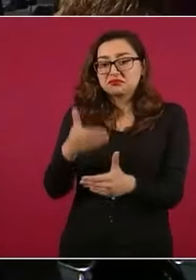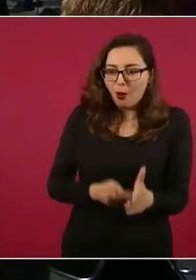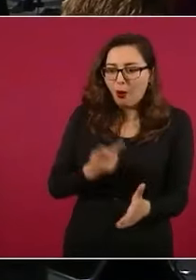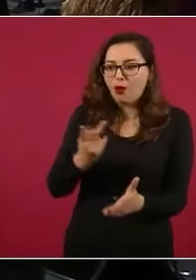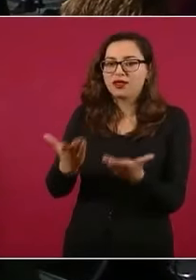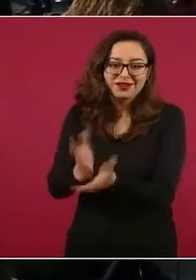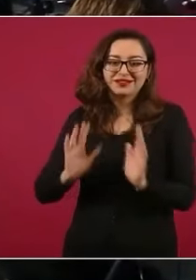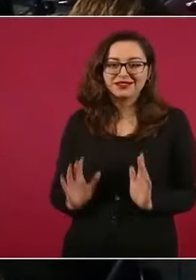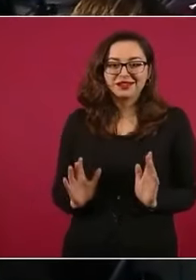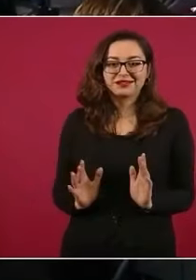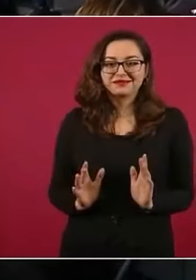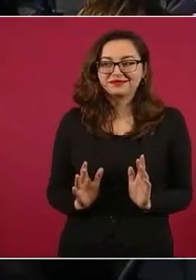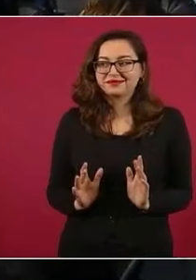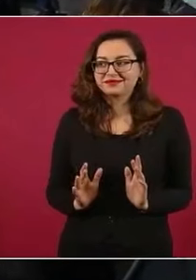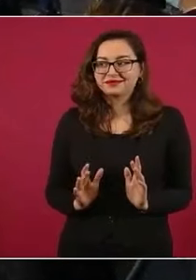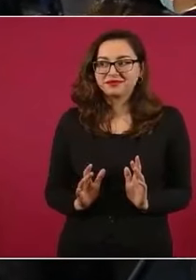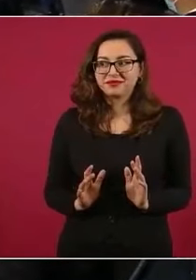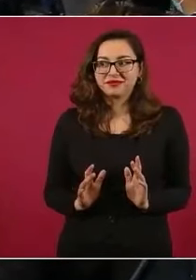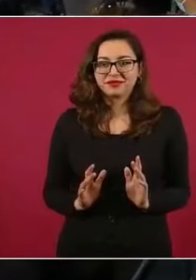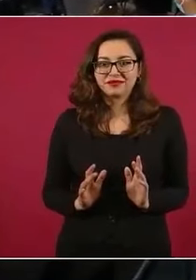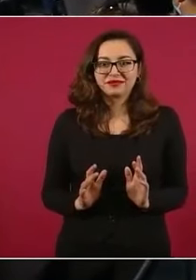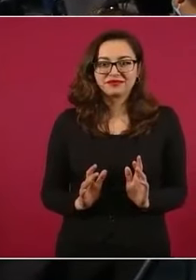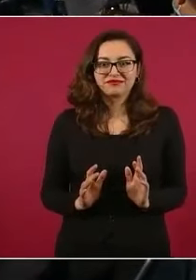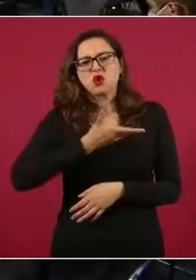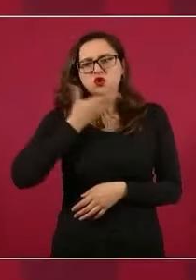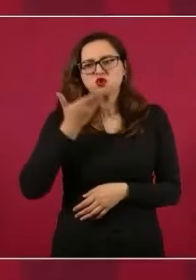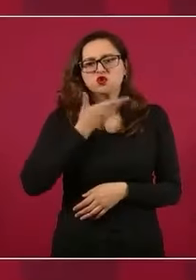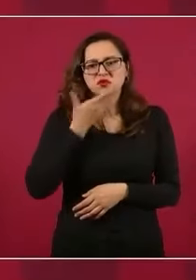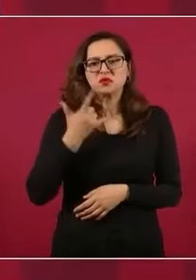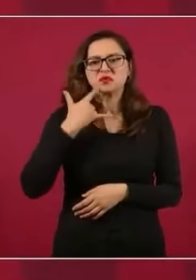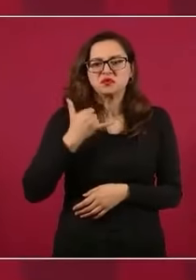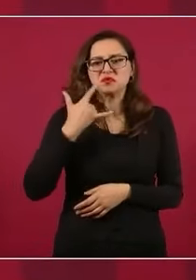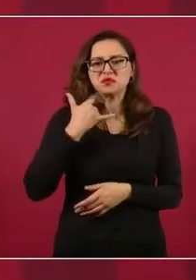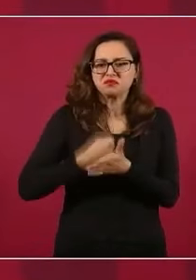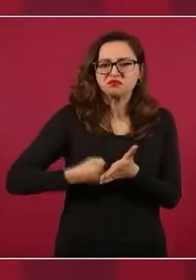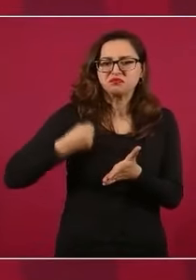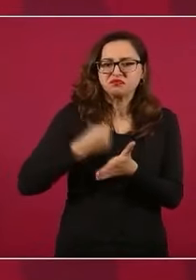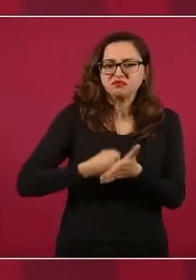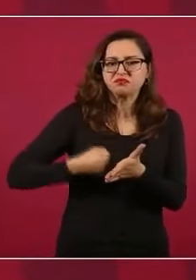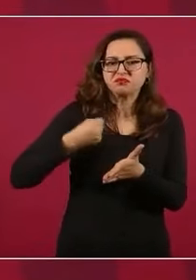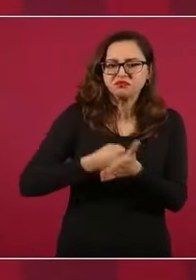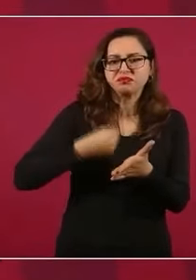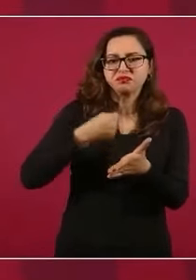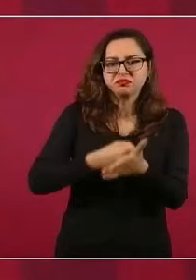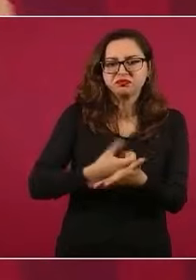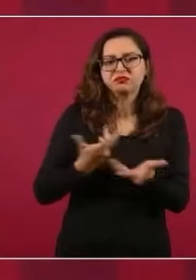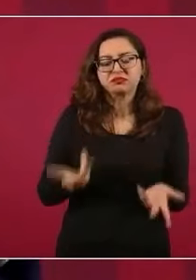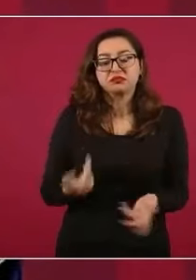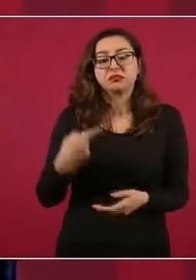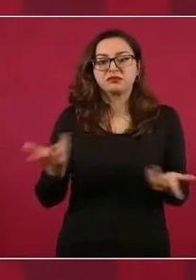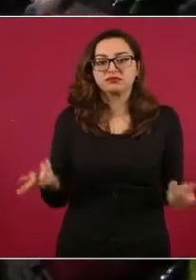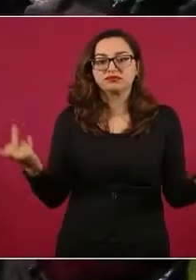a volver con lo mismo, porque estoy acostumbrado a eso, o a la perseverancia. Entonces, pero